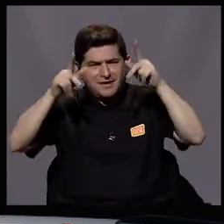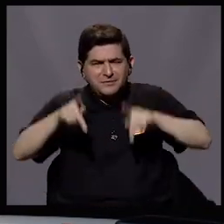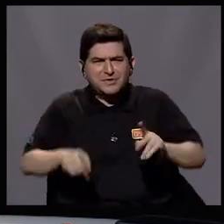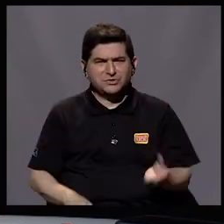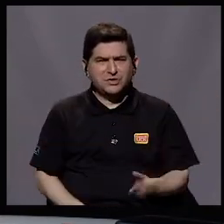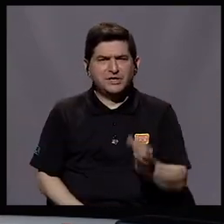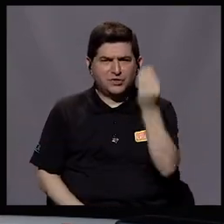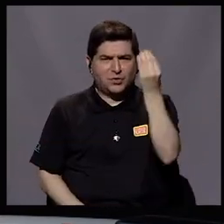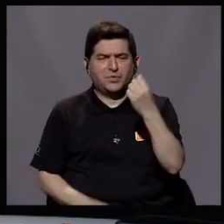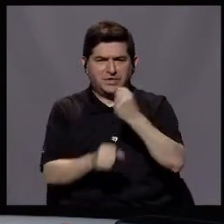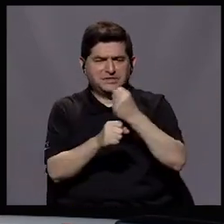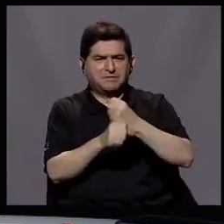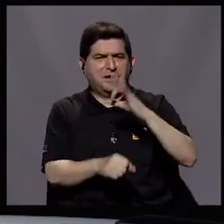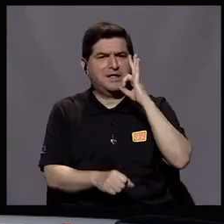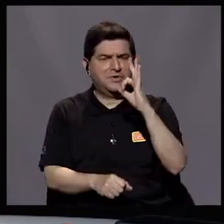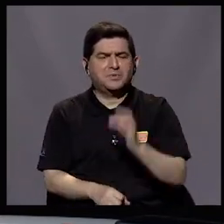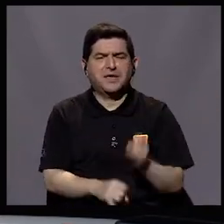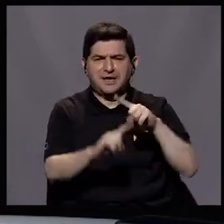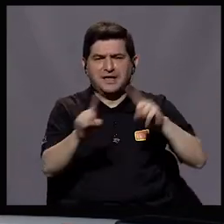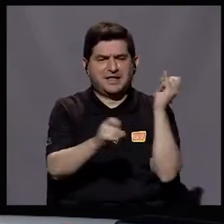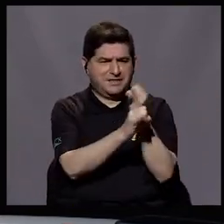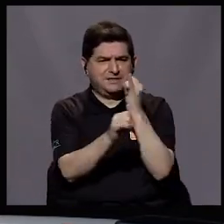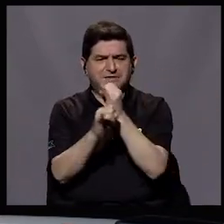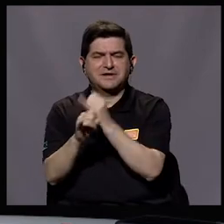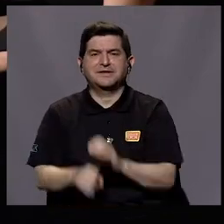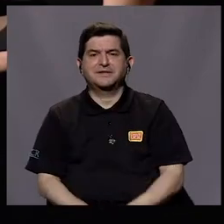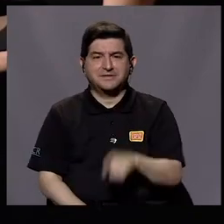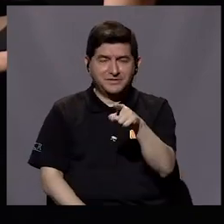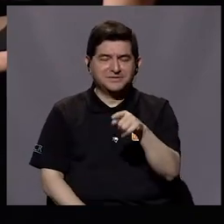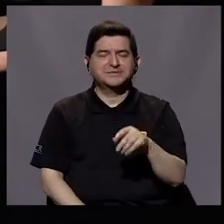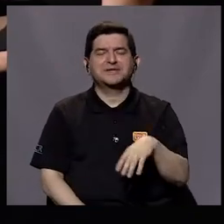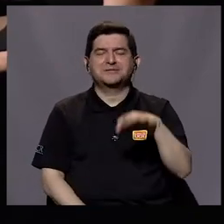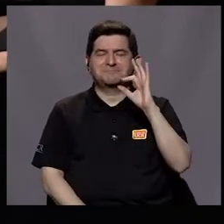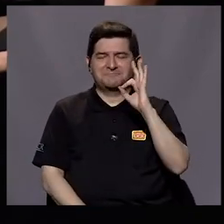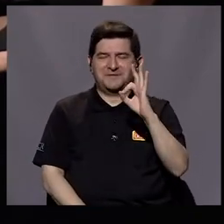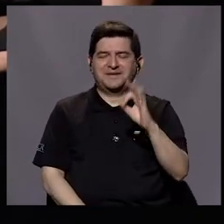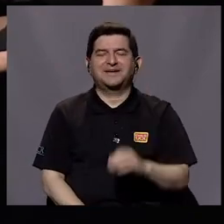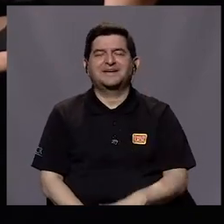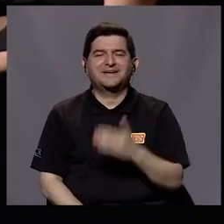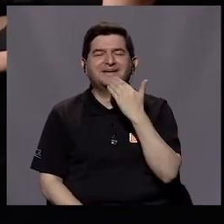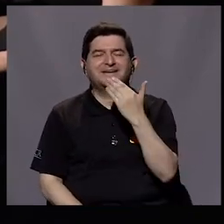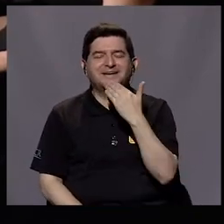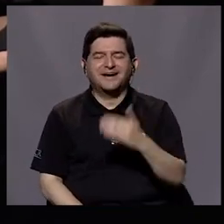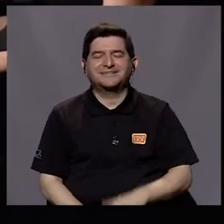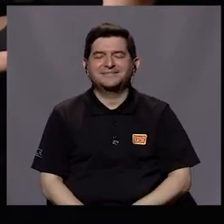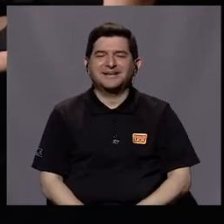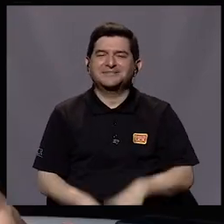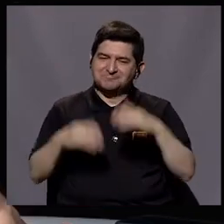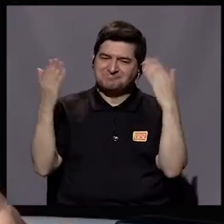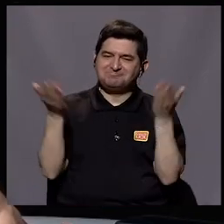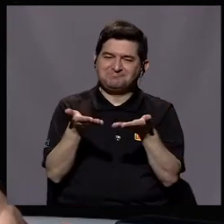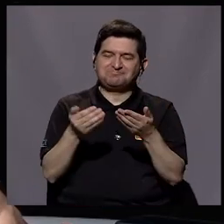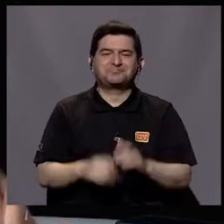universidad haya gente tan joven haciendo cosas buenas en los institutos. ¿Cómo está? Muy bien, muchas gracias por la bienvenida.